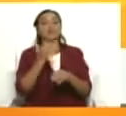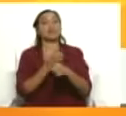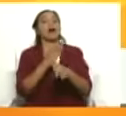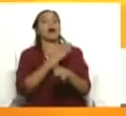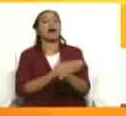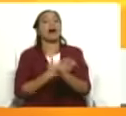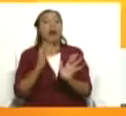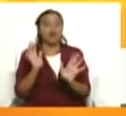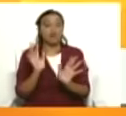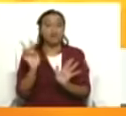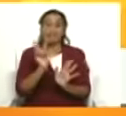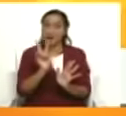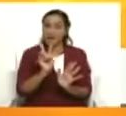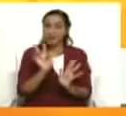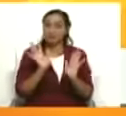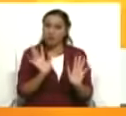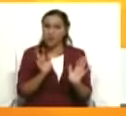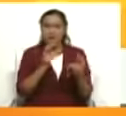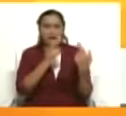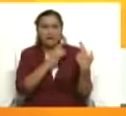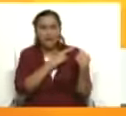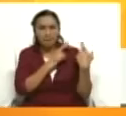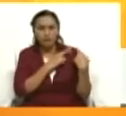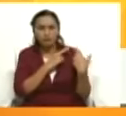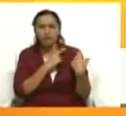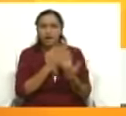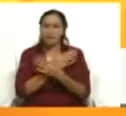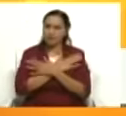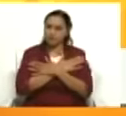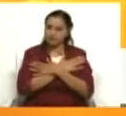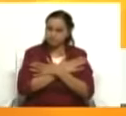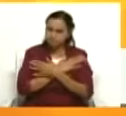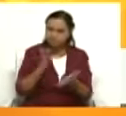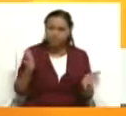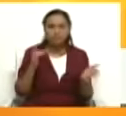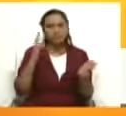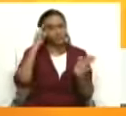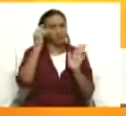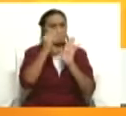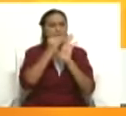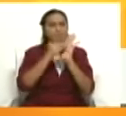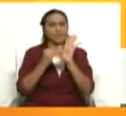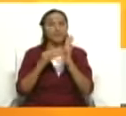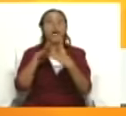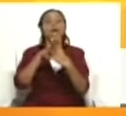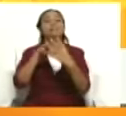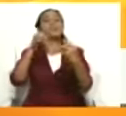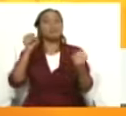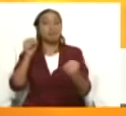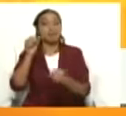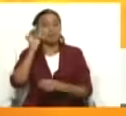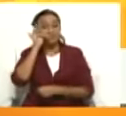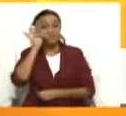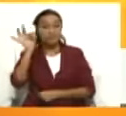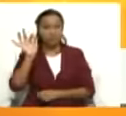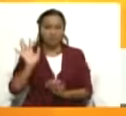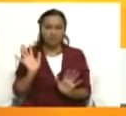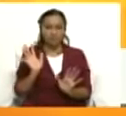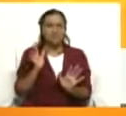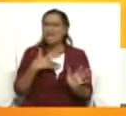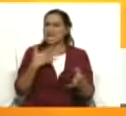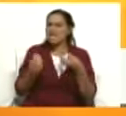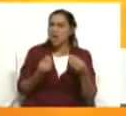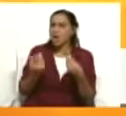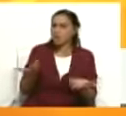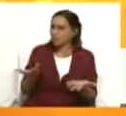responsable y soberanamente acordó en el memorando de entendimiento con la Fiscalía. Sobre las acciones a venir, nosotros